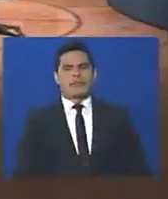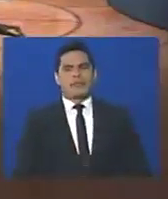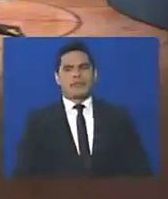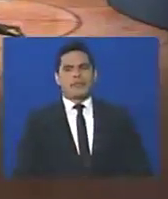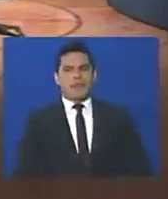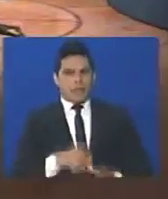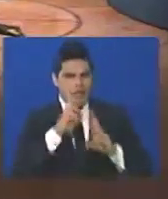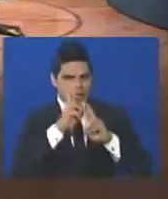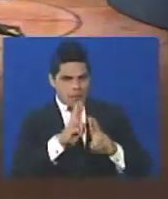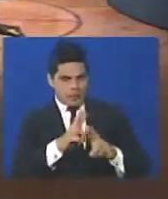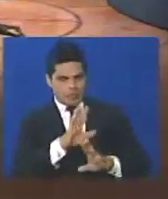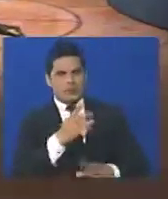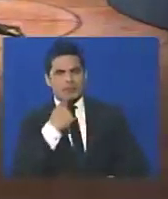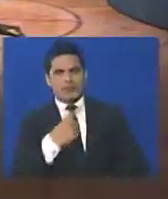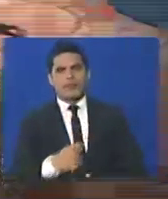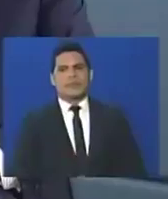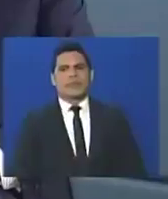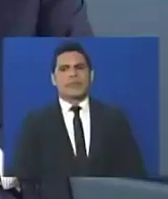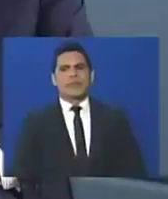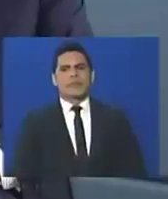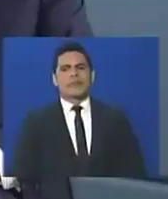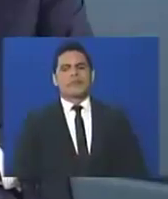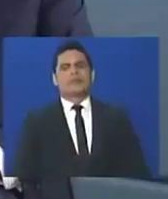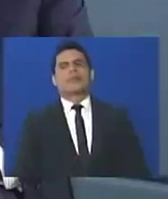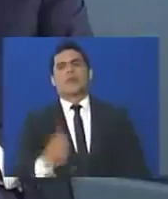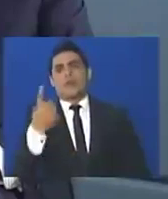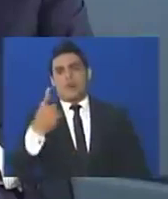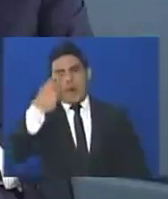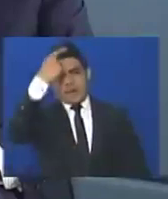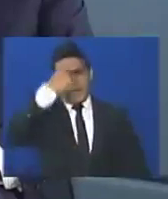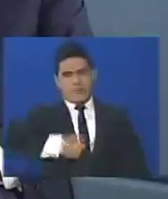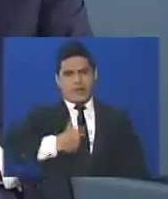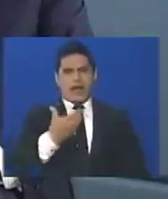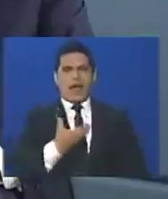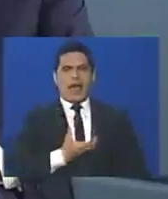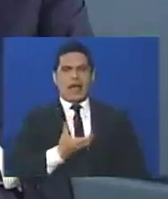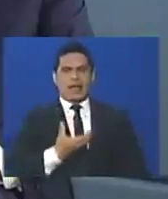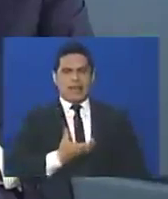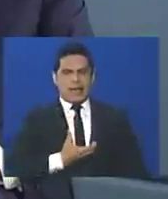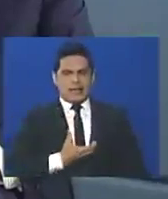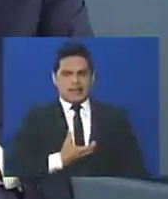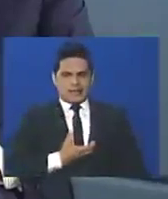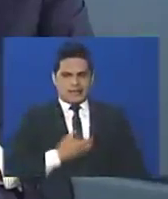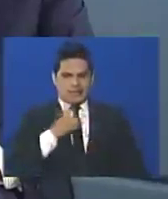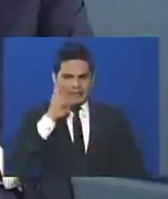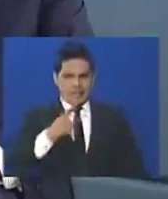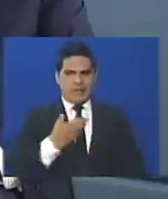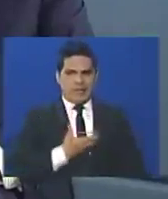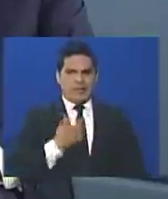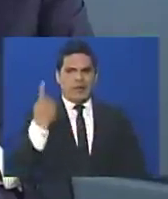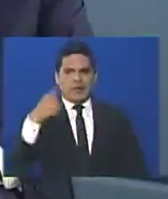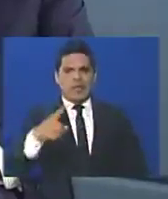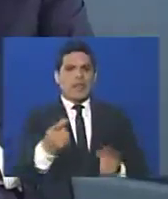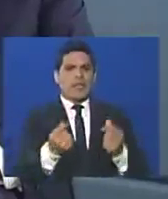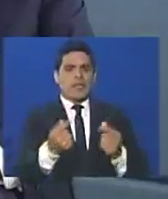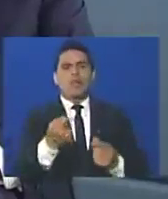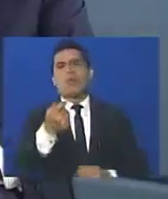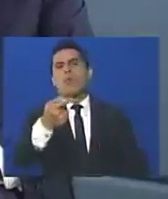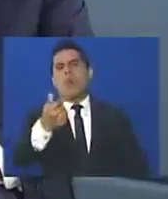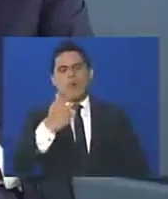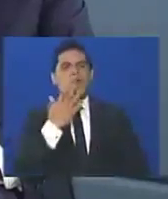Respondo. Respondo. Mire, un alcalde, un alcalde, que por cierto, tiene recursos limitados,